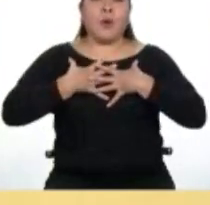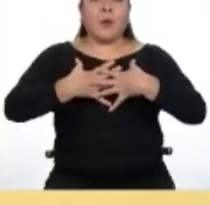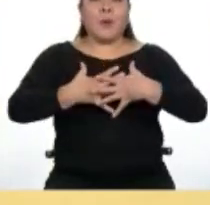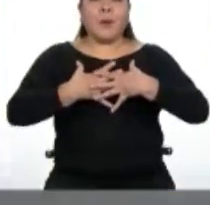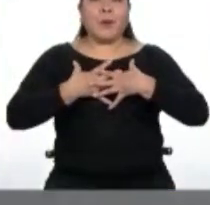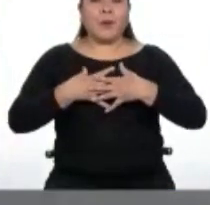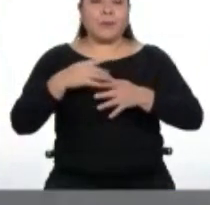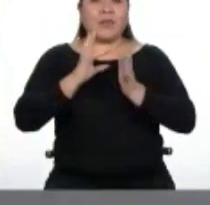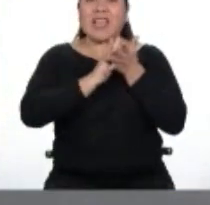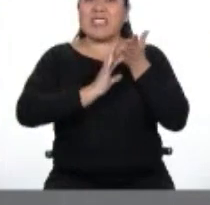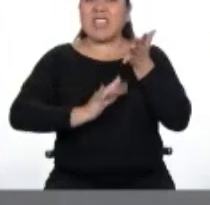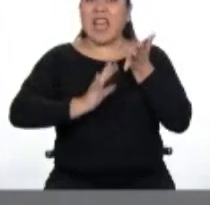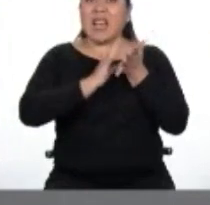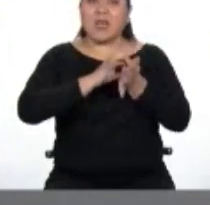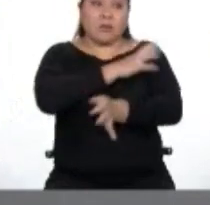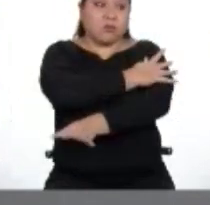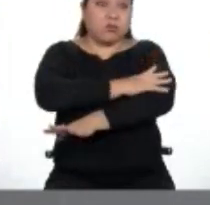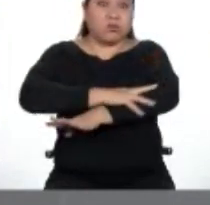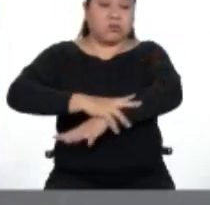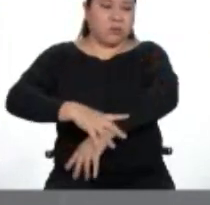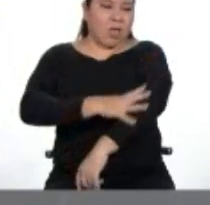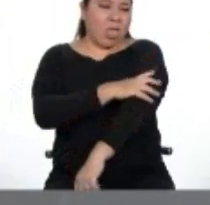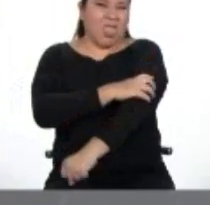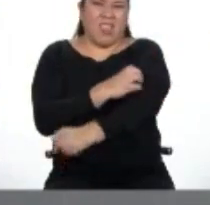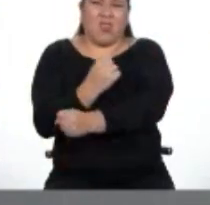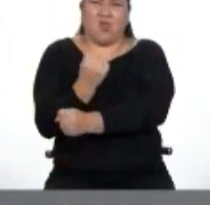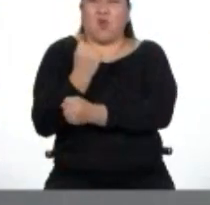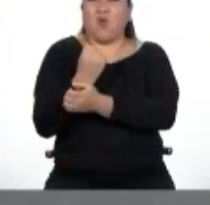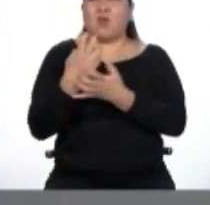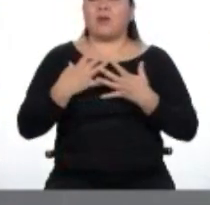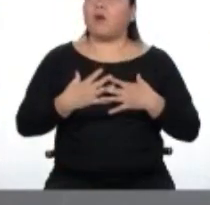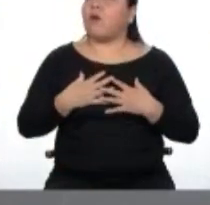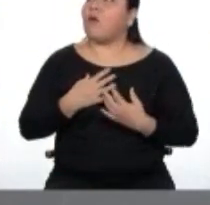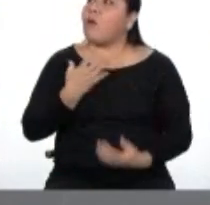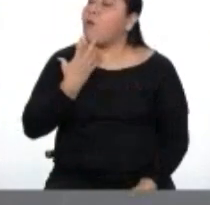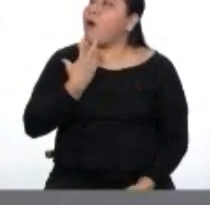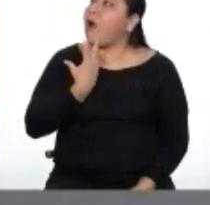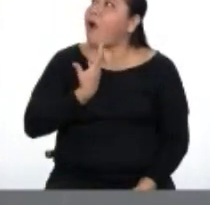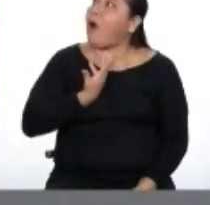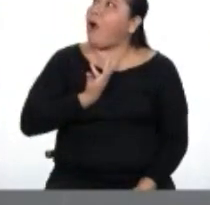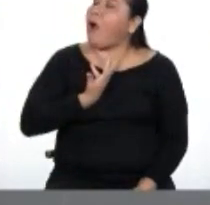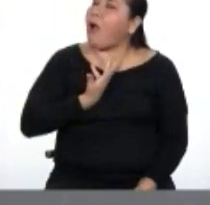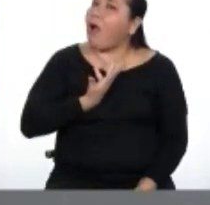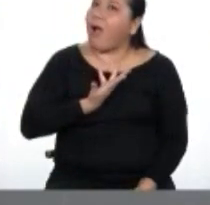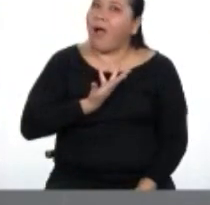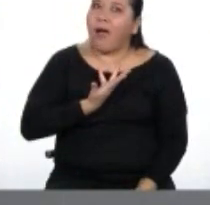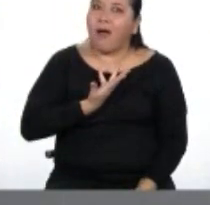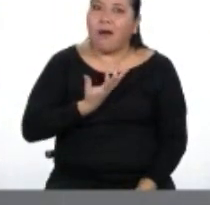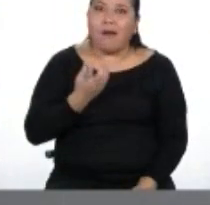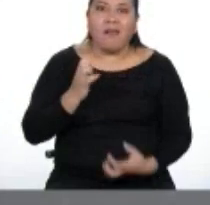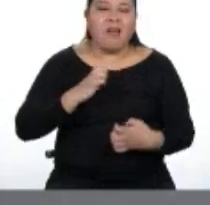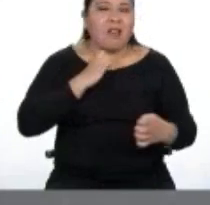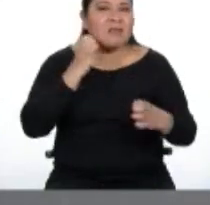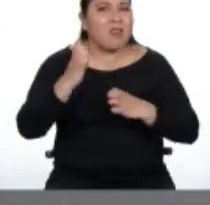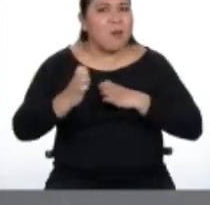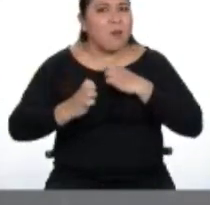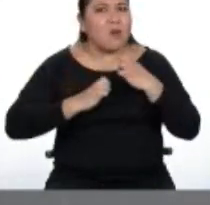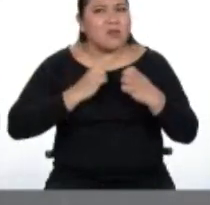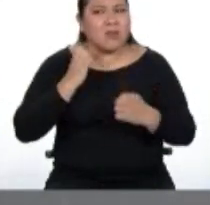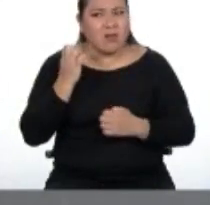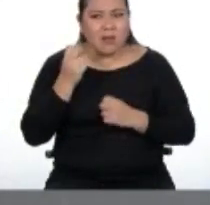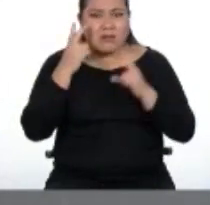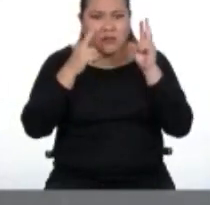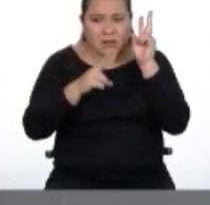presión sanguínea, tensión muscular, etc. ¡Wow! Las emociones realmente son mucho más